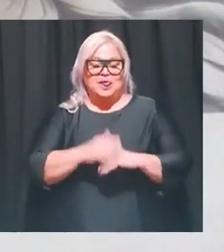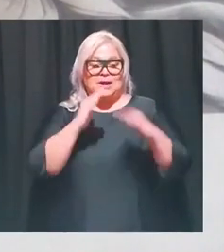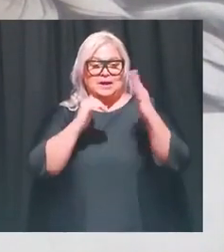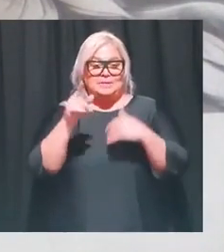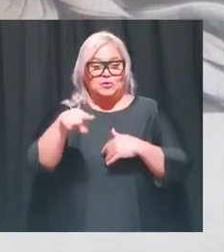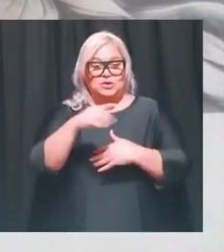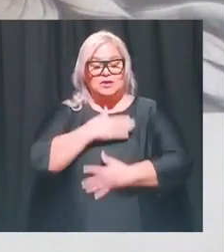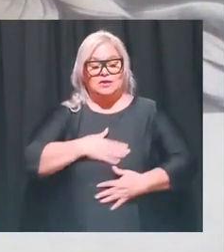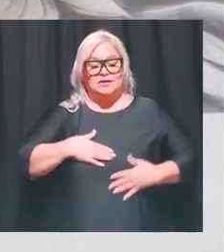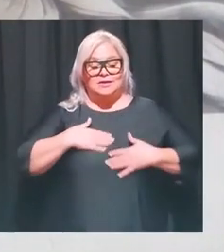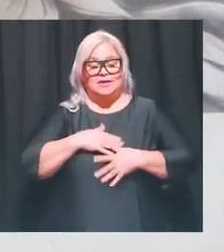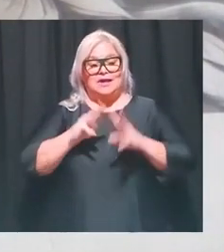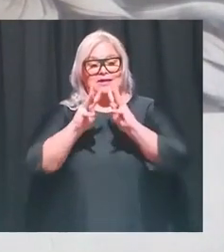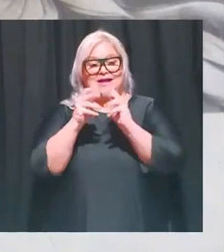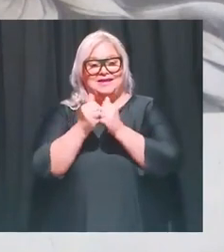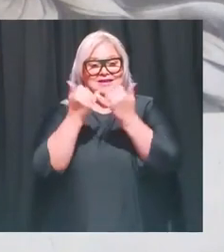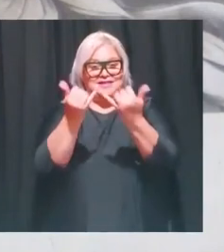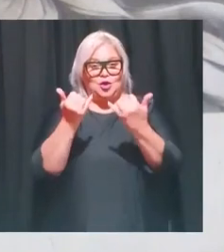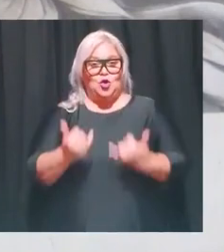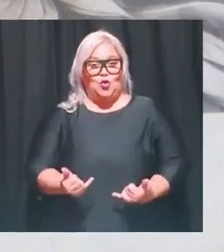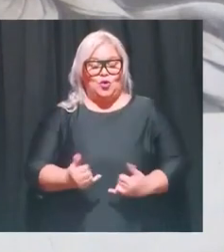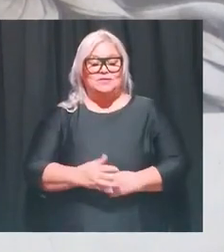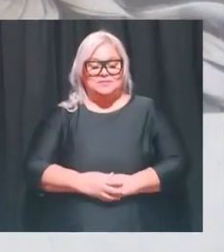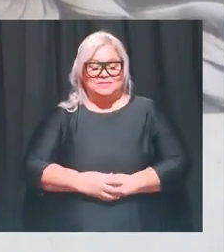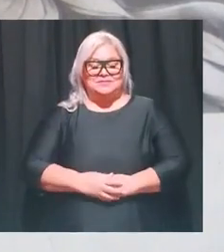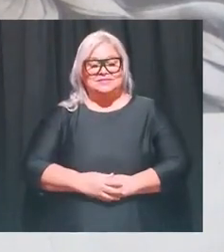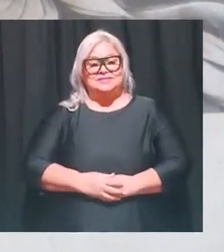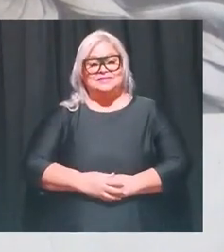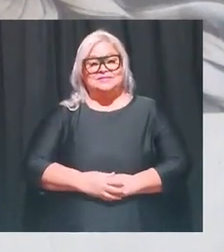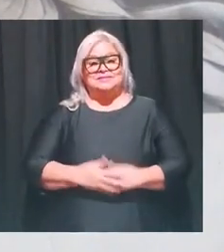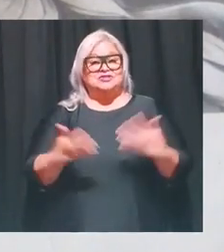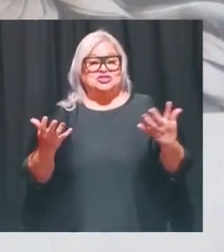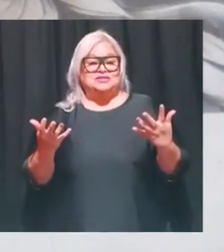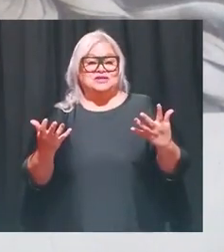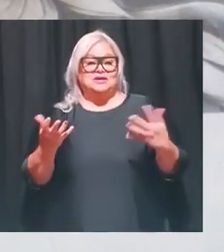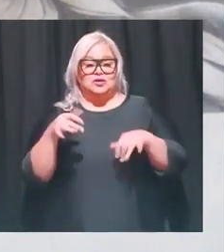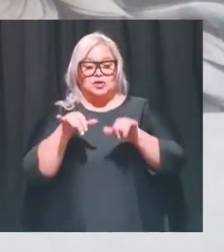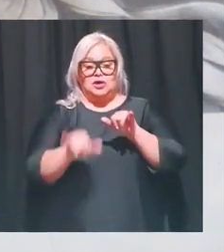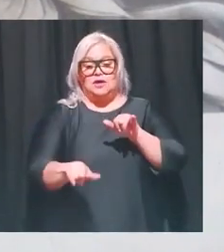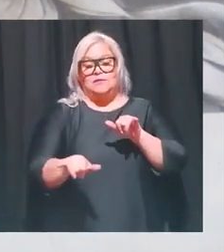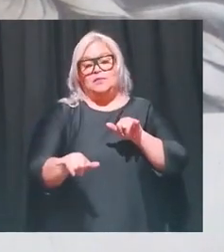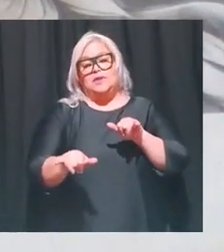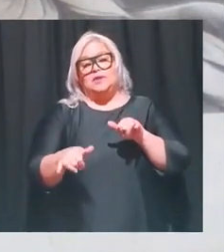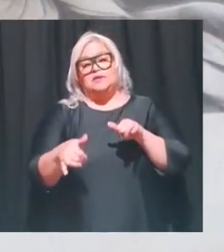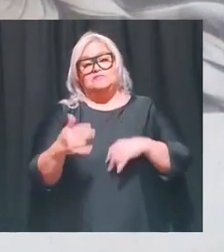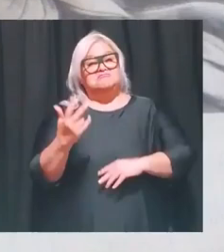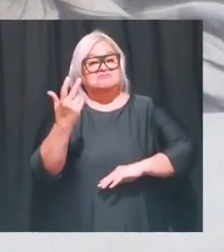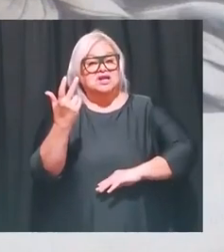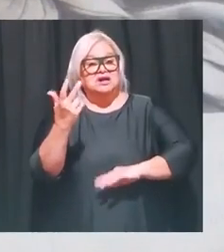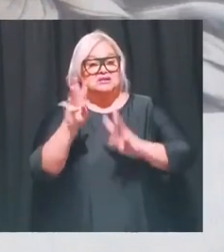se lo hayan disfrutado el taller de hoy nada ya lo que me quedan después de hoy son tres